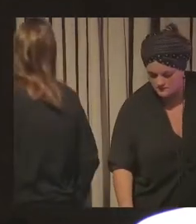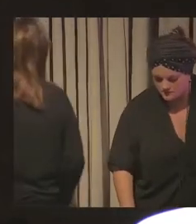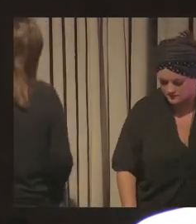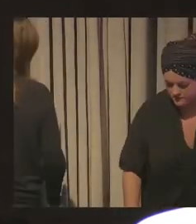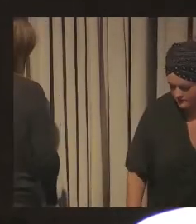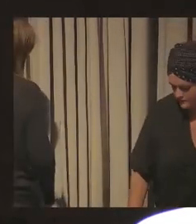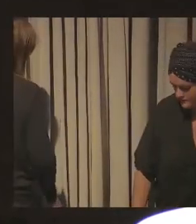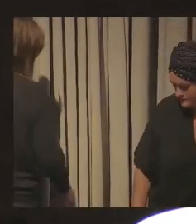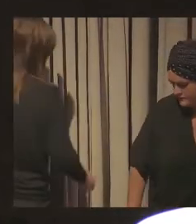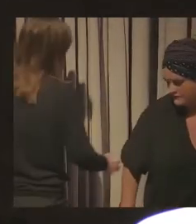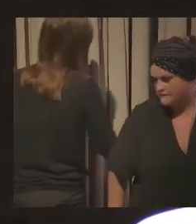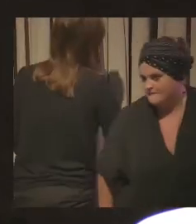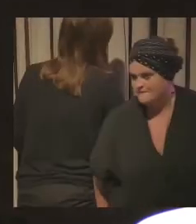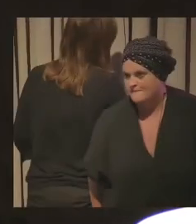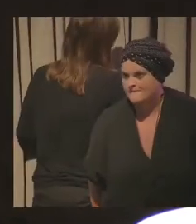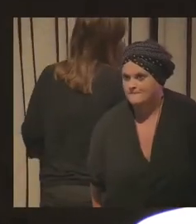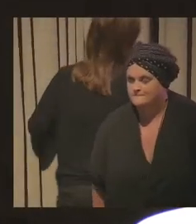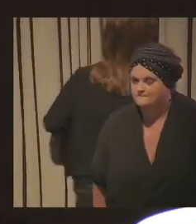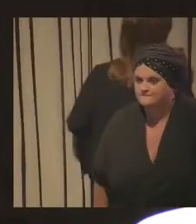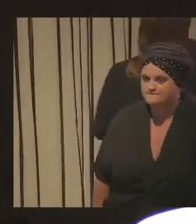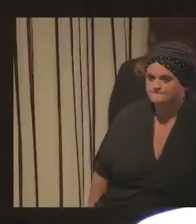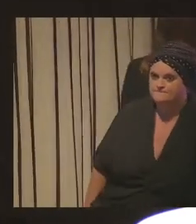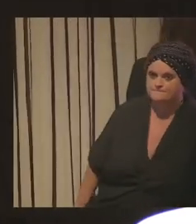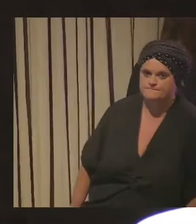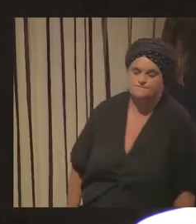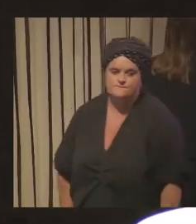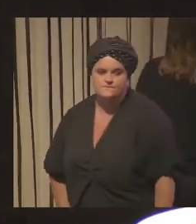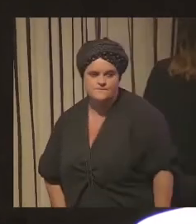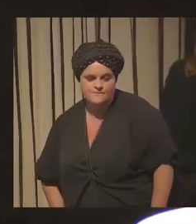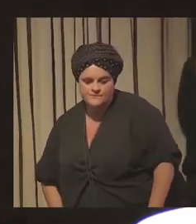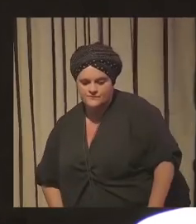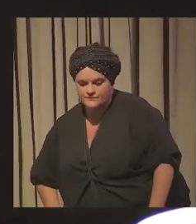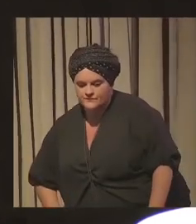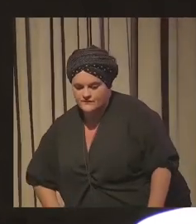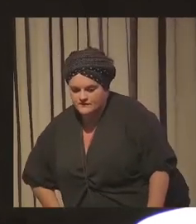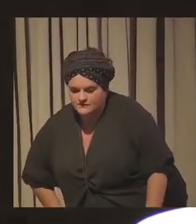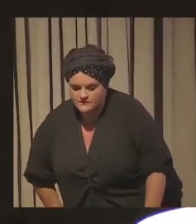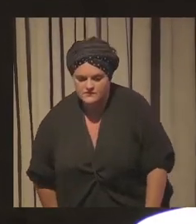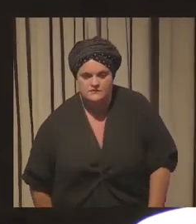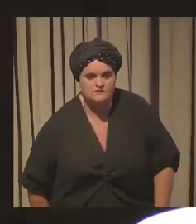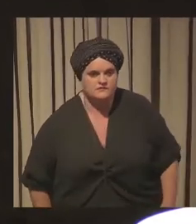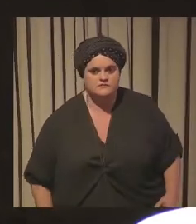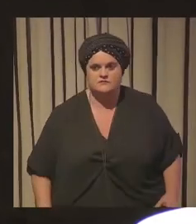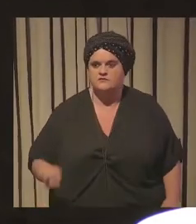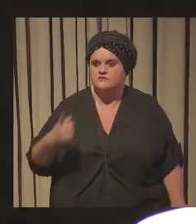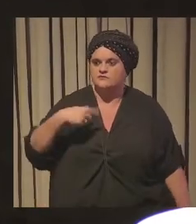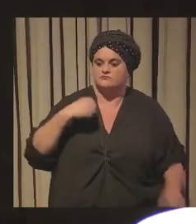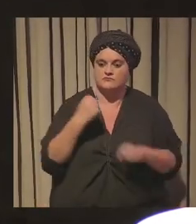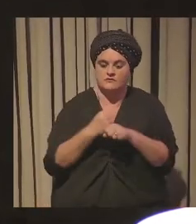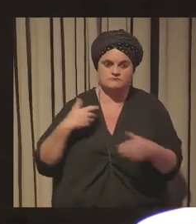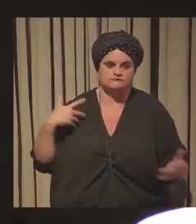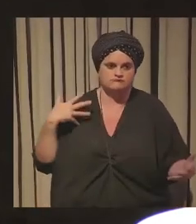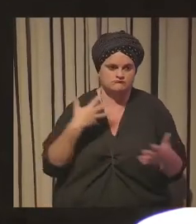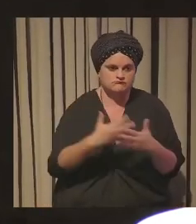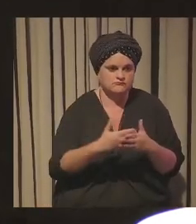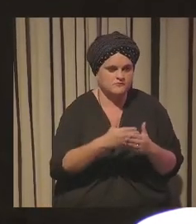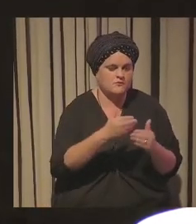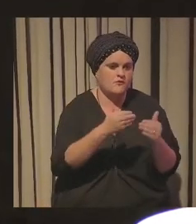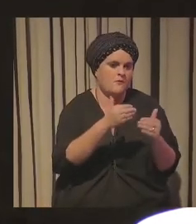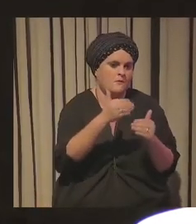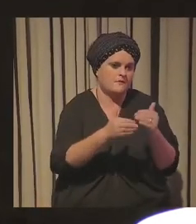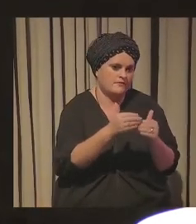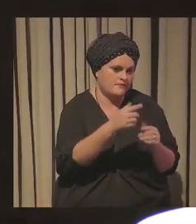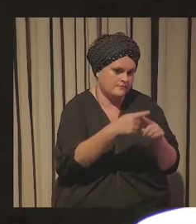todo con esa visión que antes se comentaba de, bueno, en el medio plazo o aquello que todavía pues tiene cierta